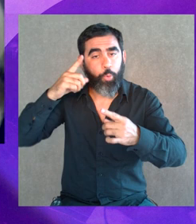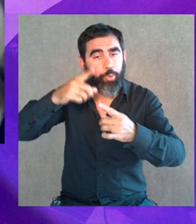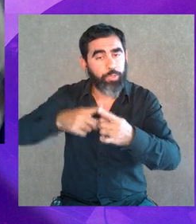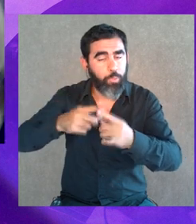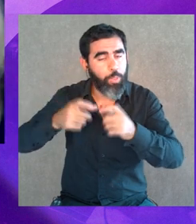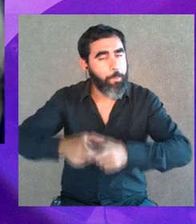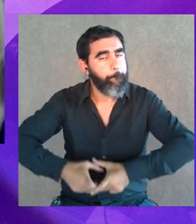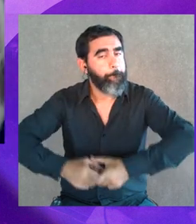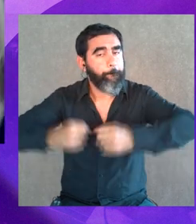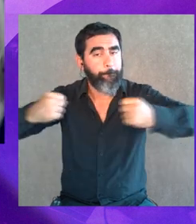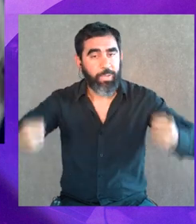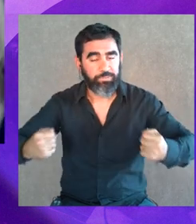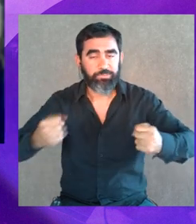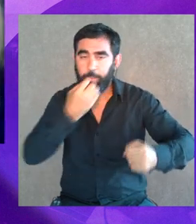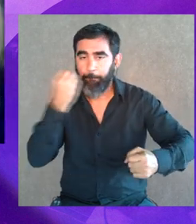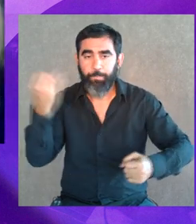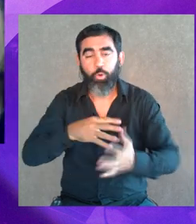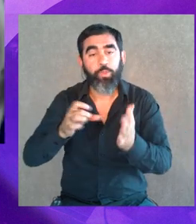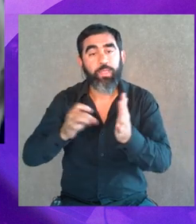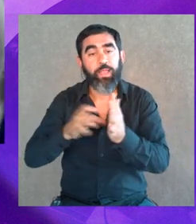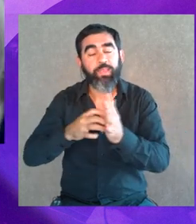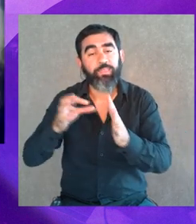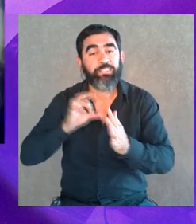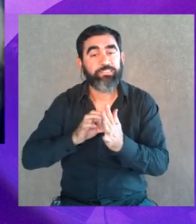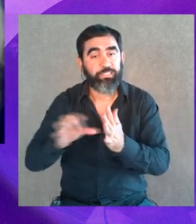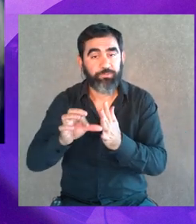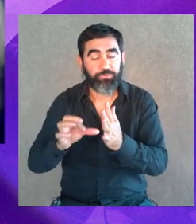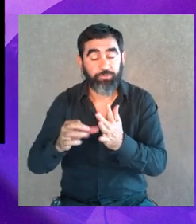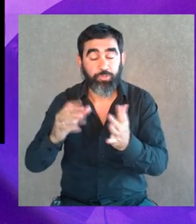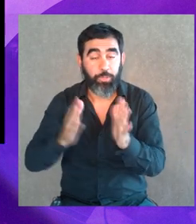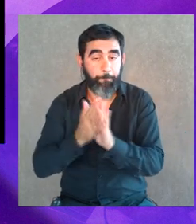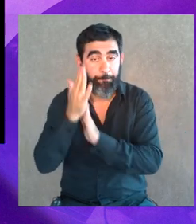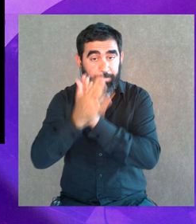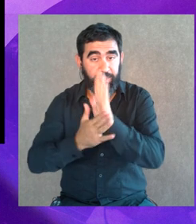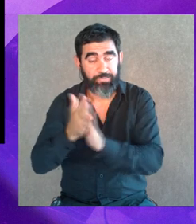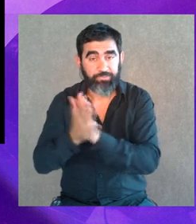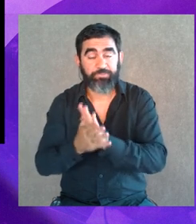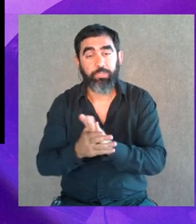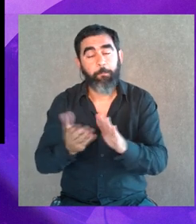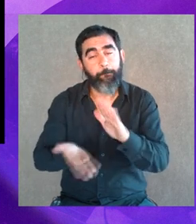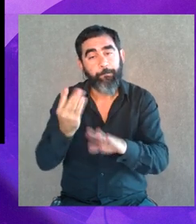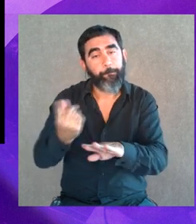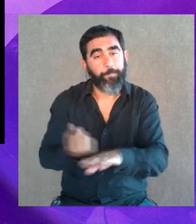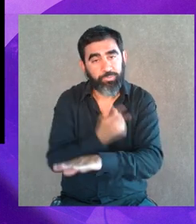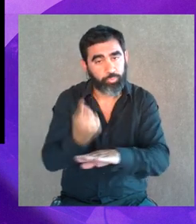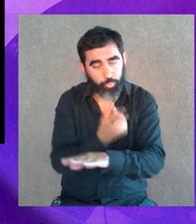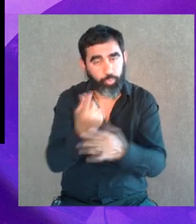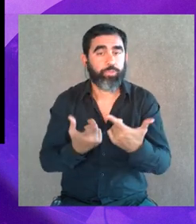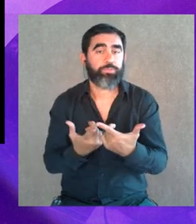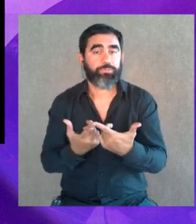aumentar y a mejorar la calidad de los servicios que damos en todo el país, más horas,